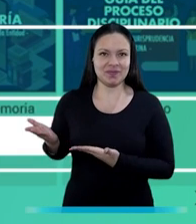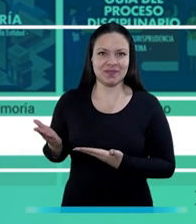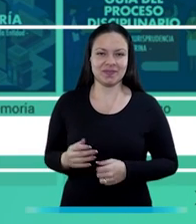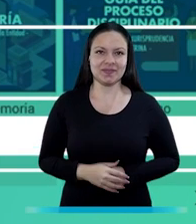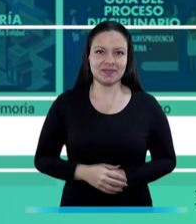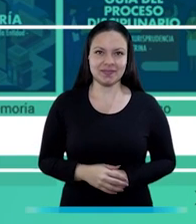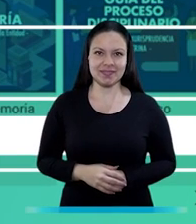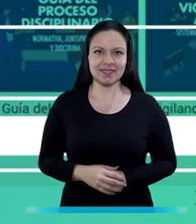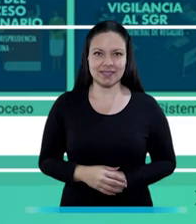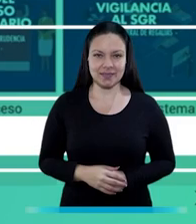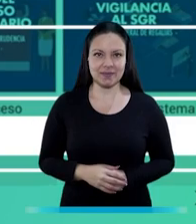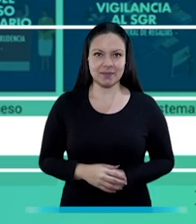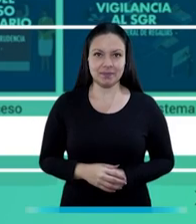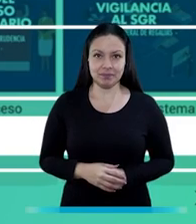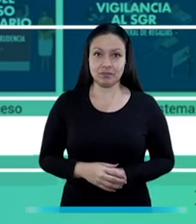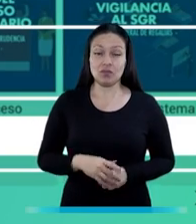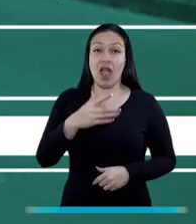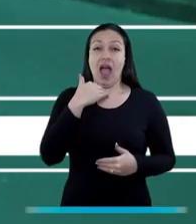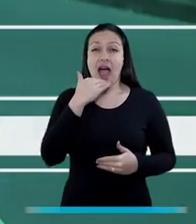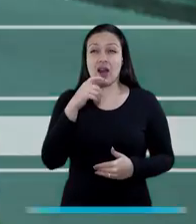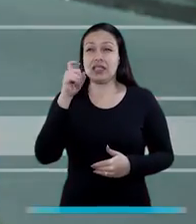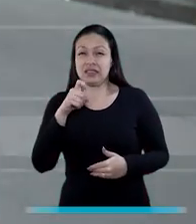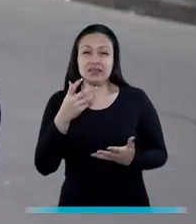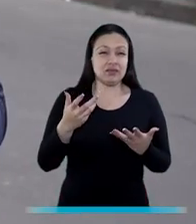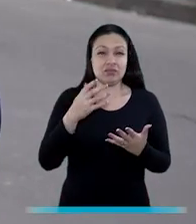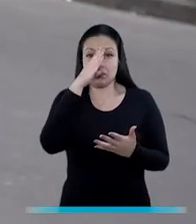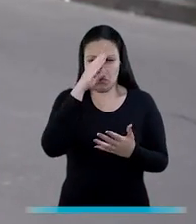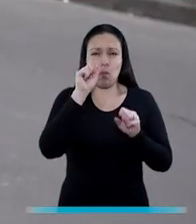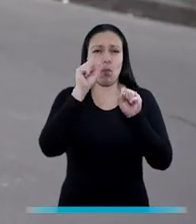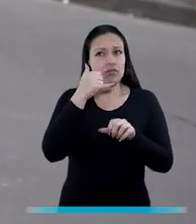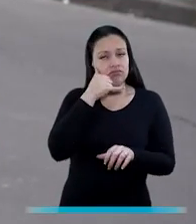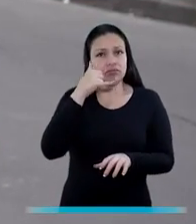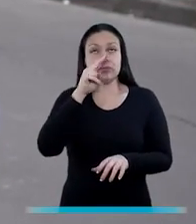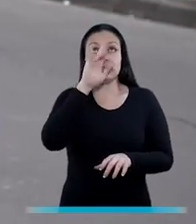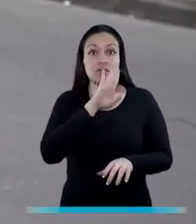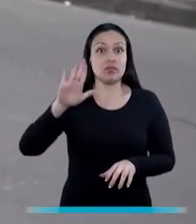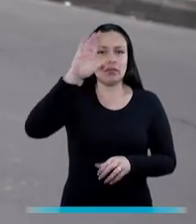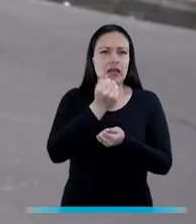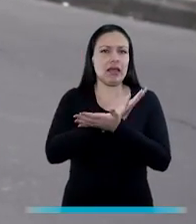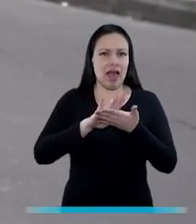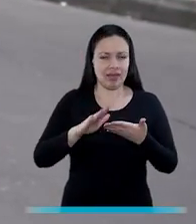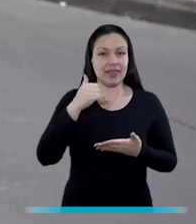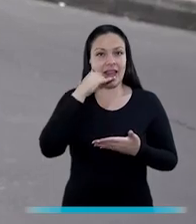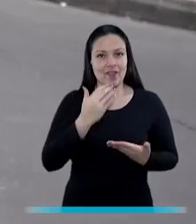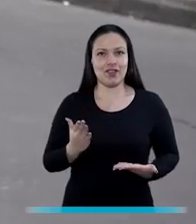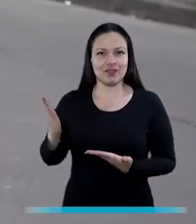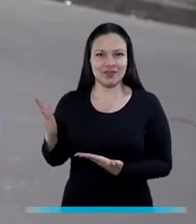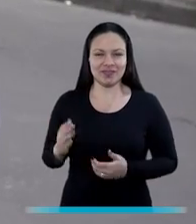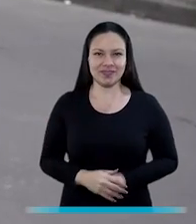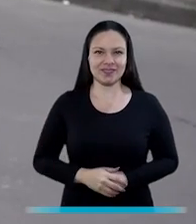www.procuraduría.gov.co Para mayor información, comuníquese con nosotros por la línea gratuita nacional